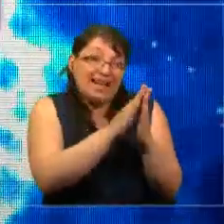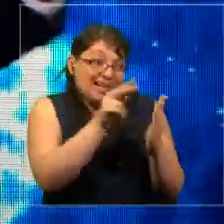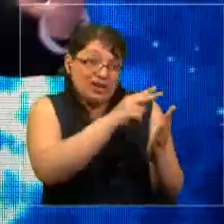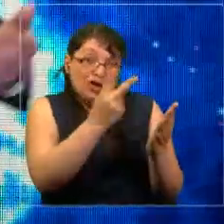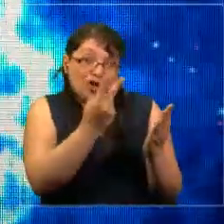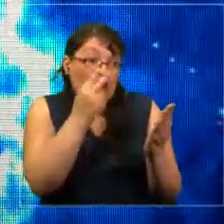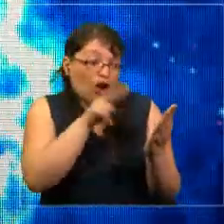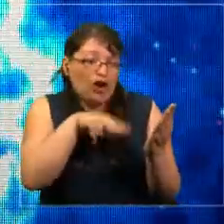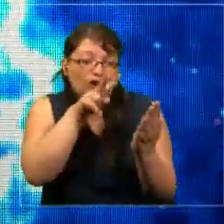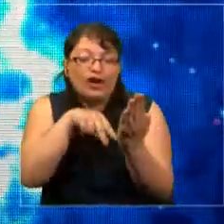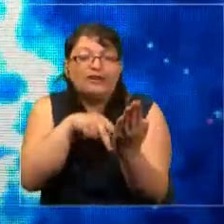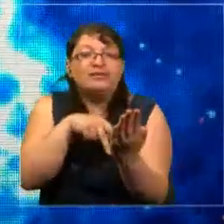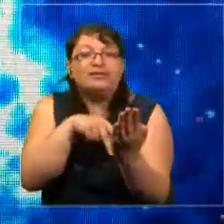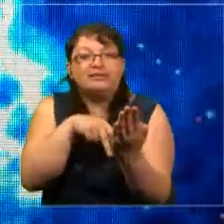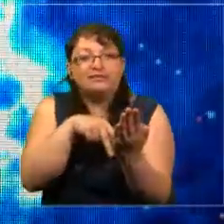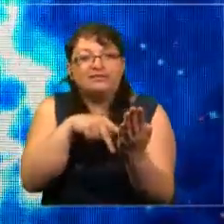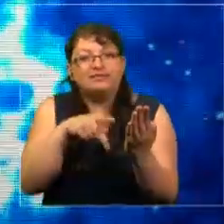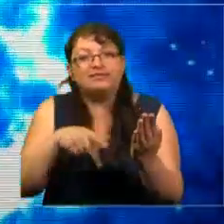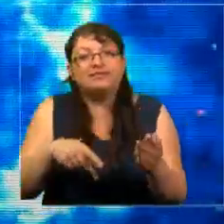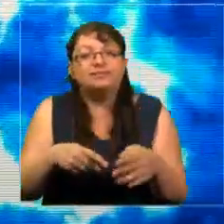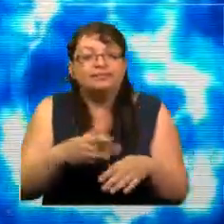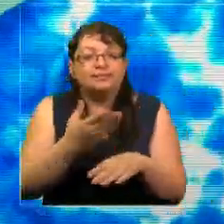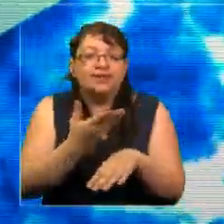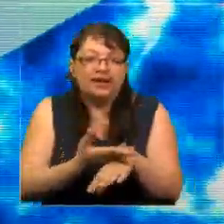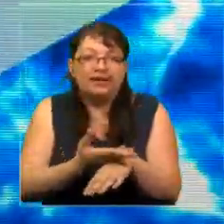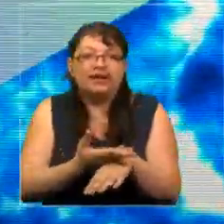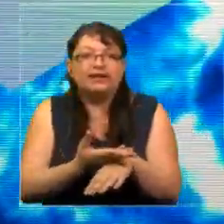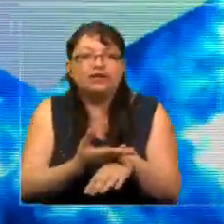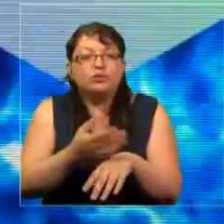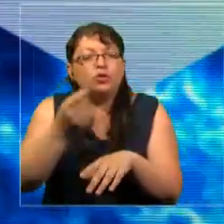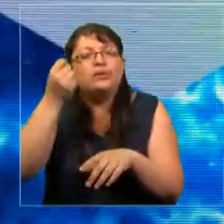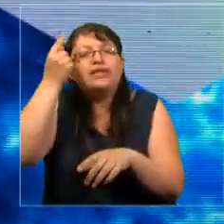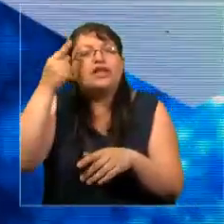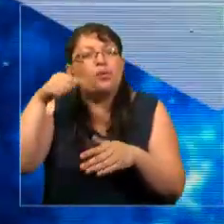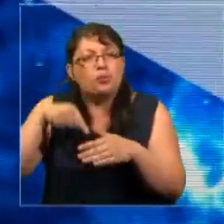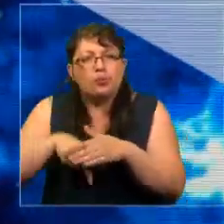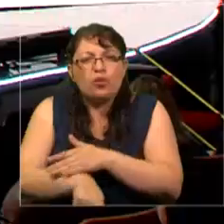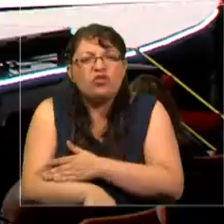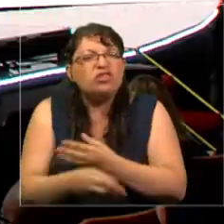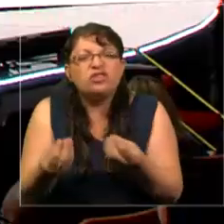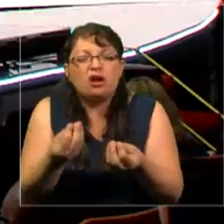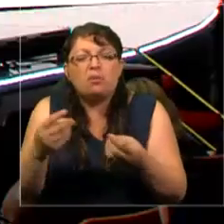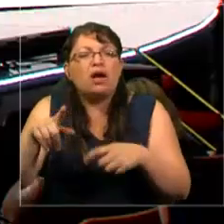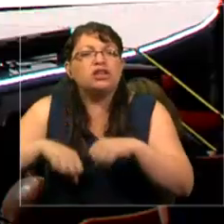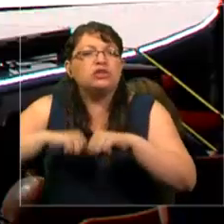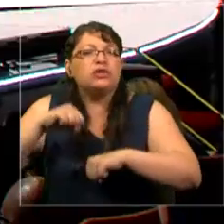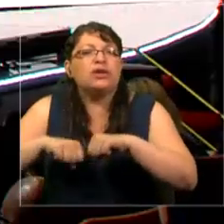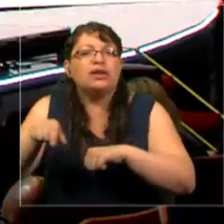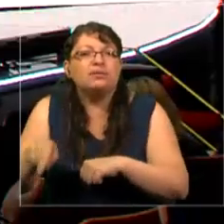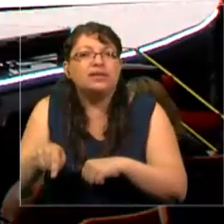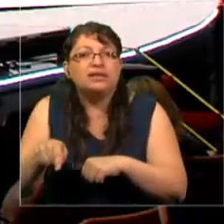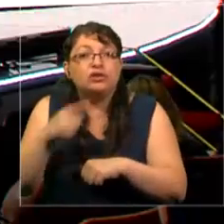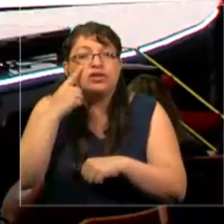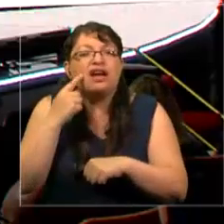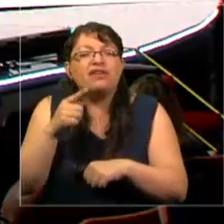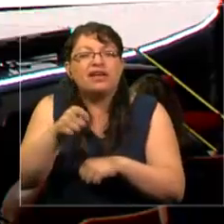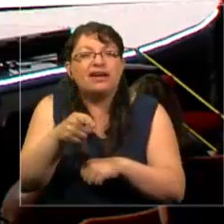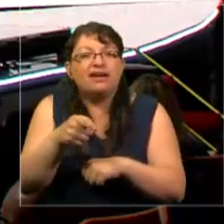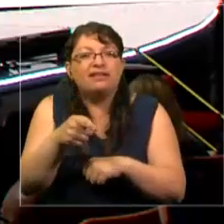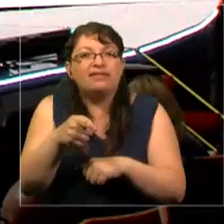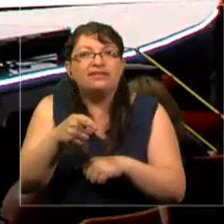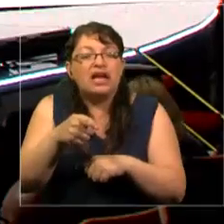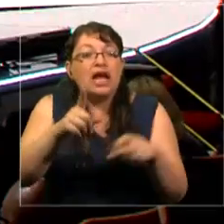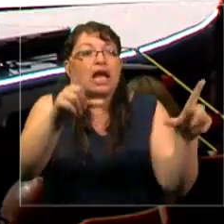a tener el mayor y profundo comprendimiento de qué hizo esta empresa si van a ver que los medios